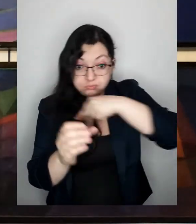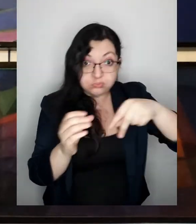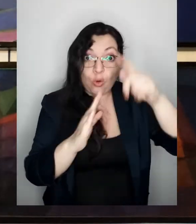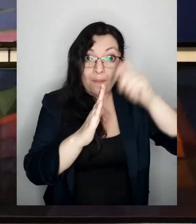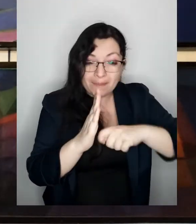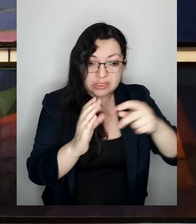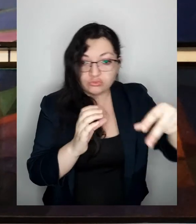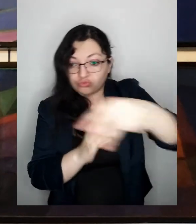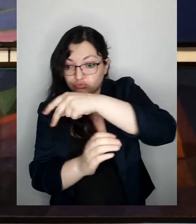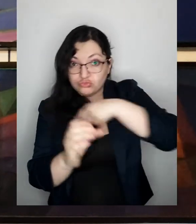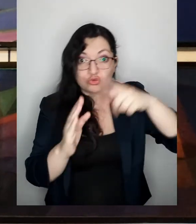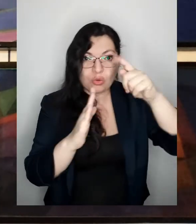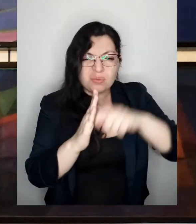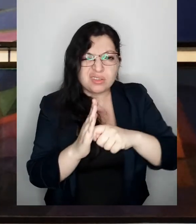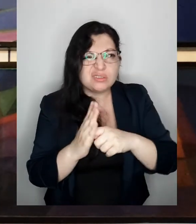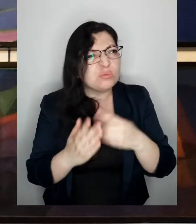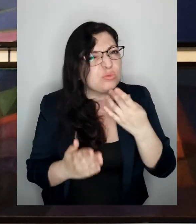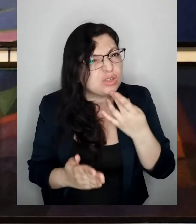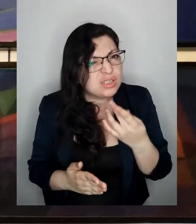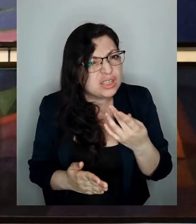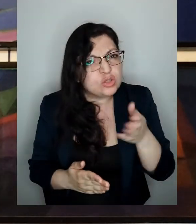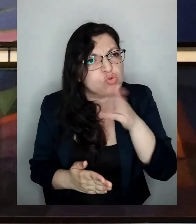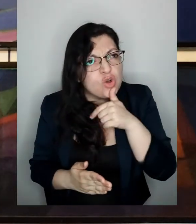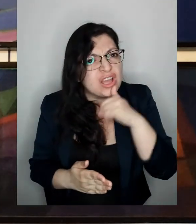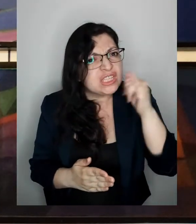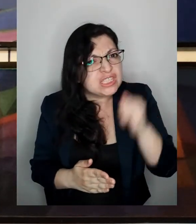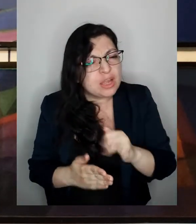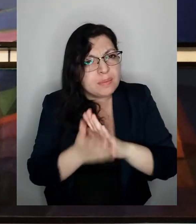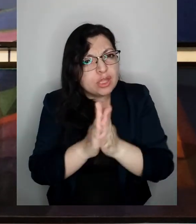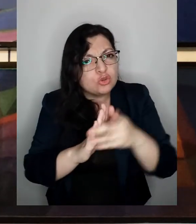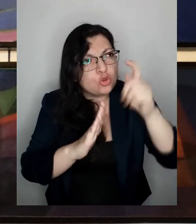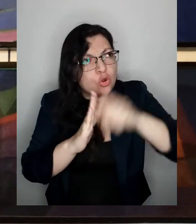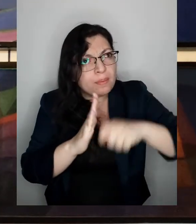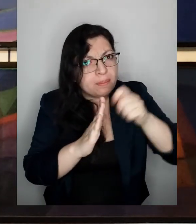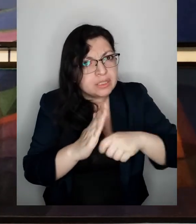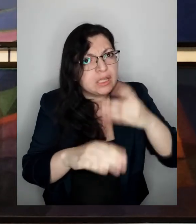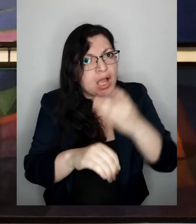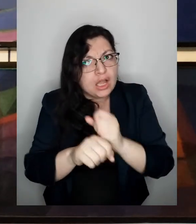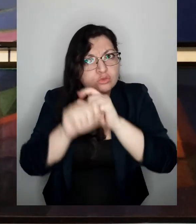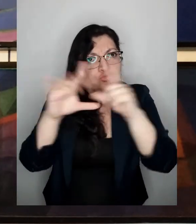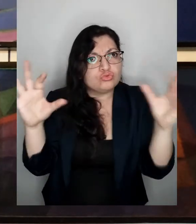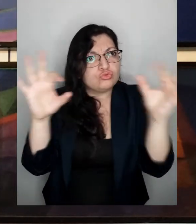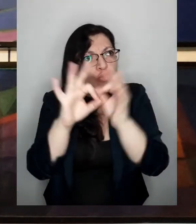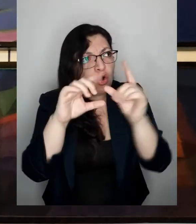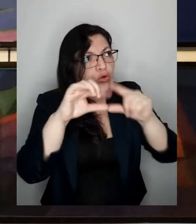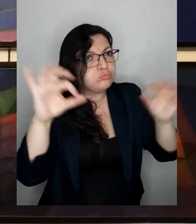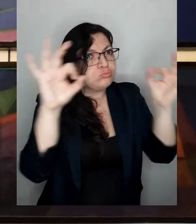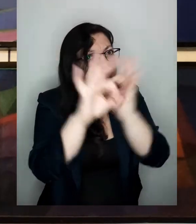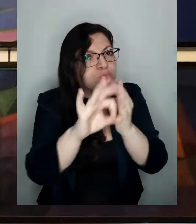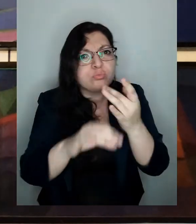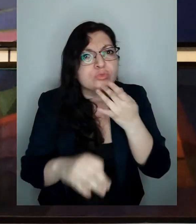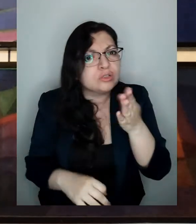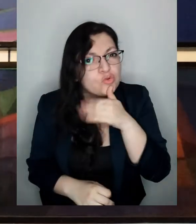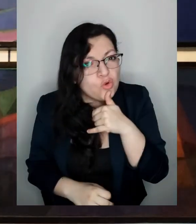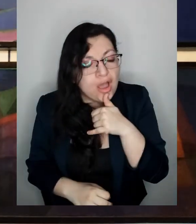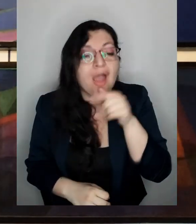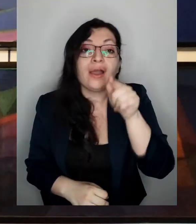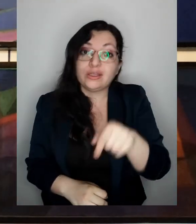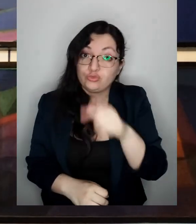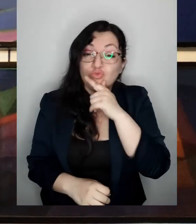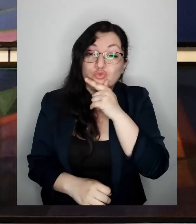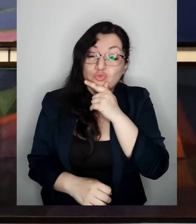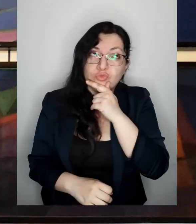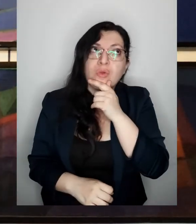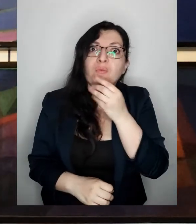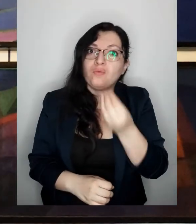tenemos entonces eclipses lunares y solares todos los meses en esta tierra? es una buena pregunta y la